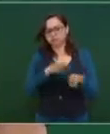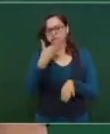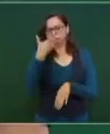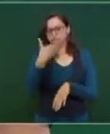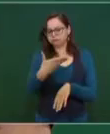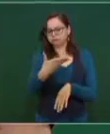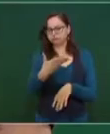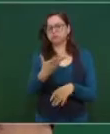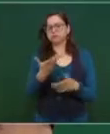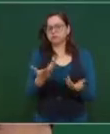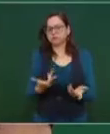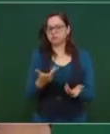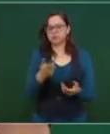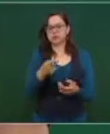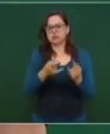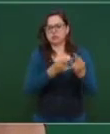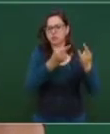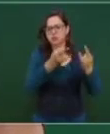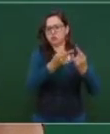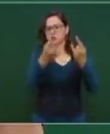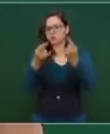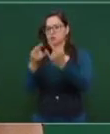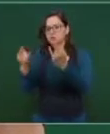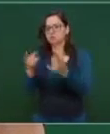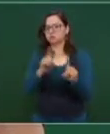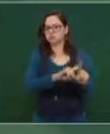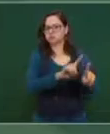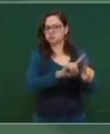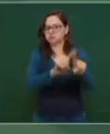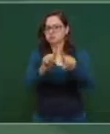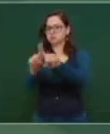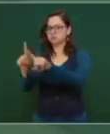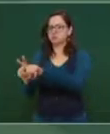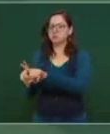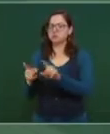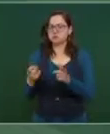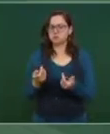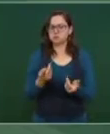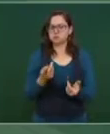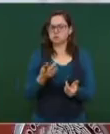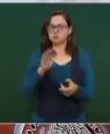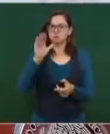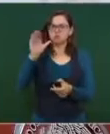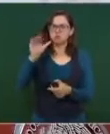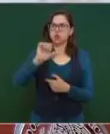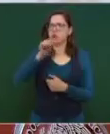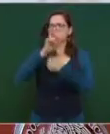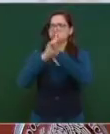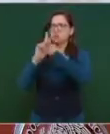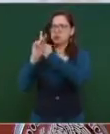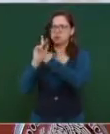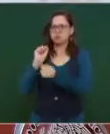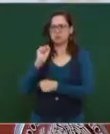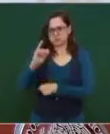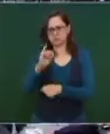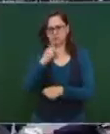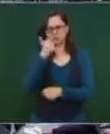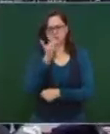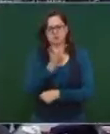hay personas que han salido fuera del país, que hay total colaboración para llevar a cabo las investigaciones.